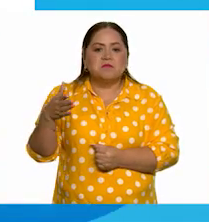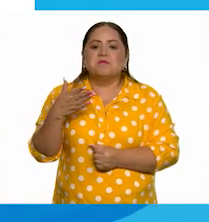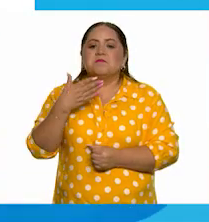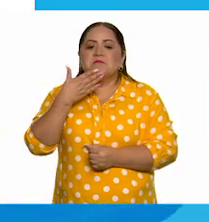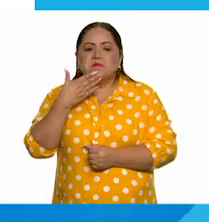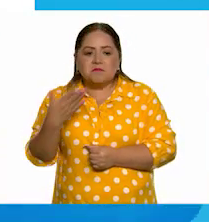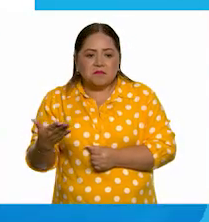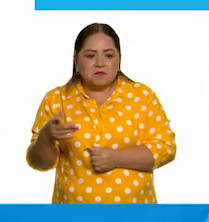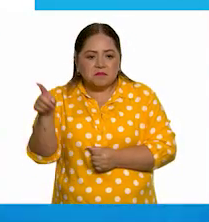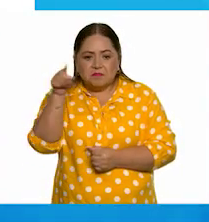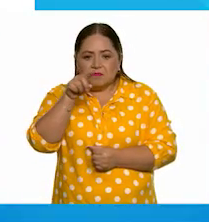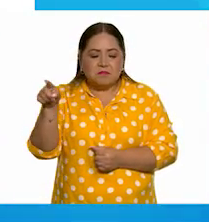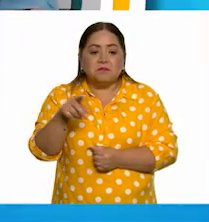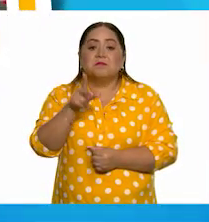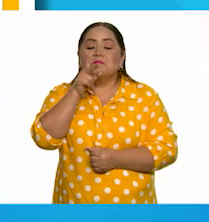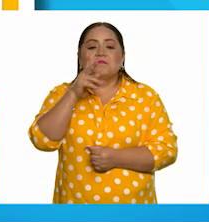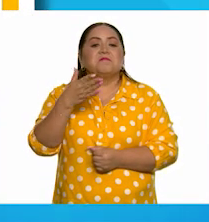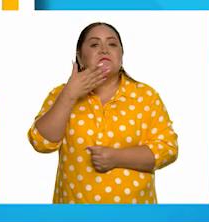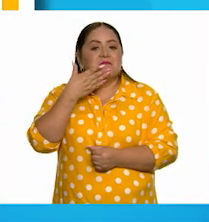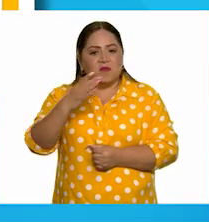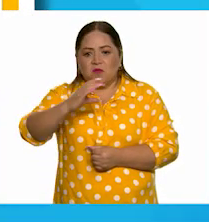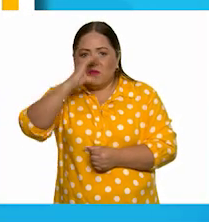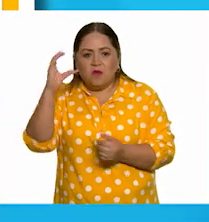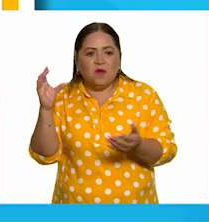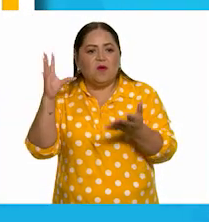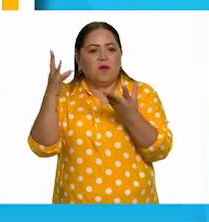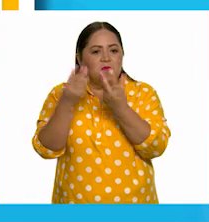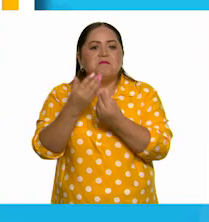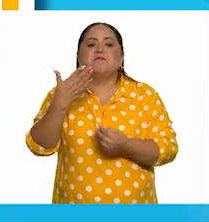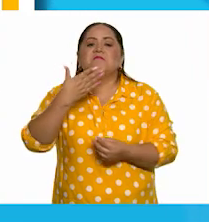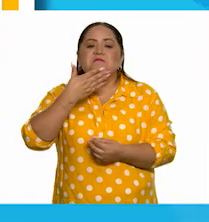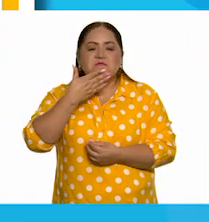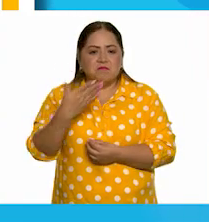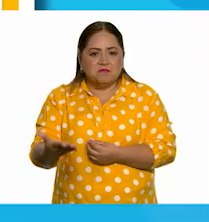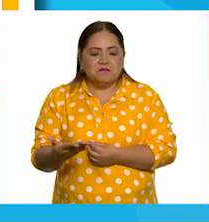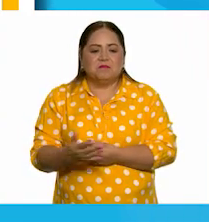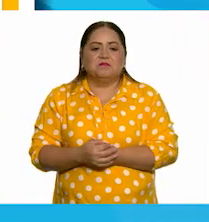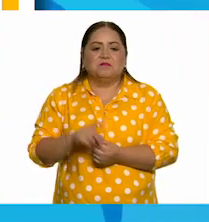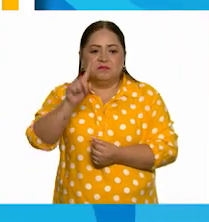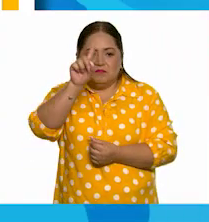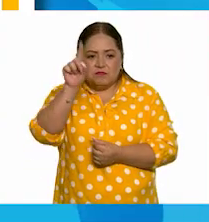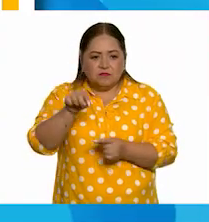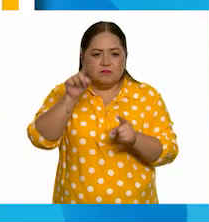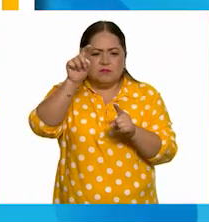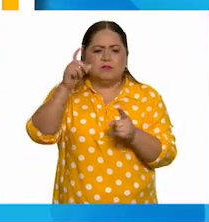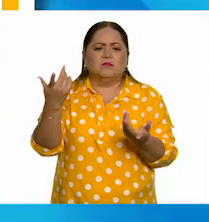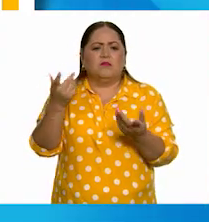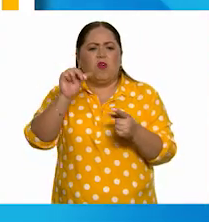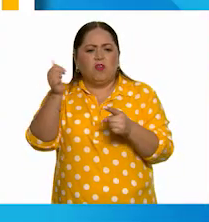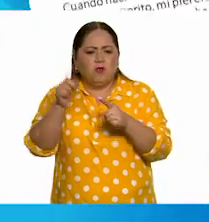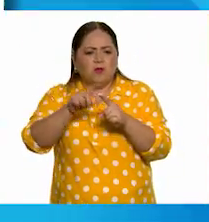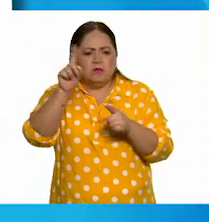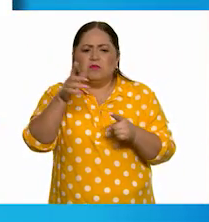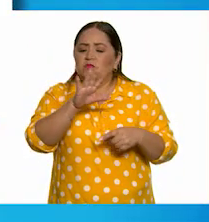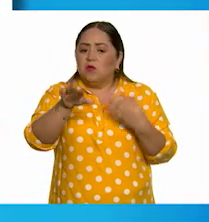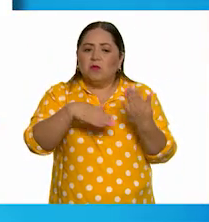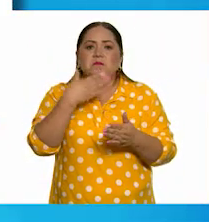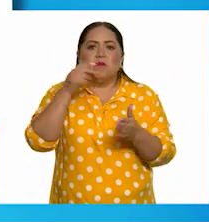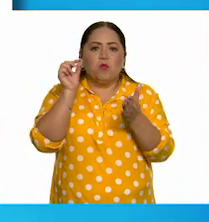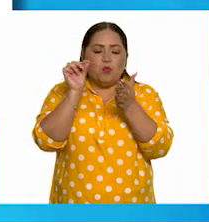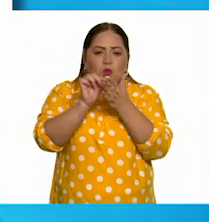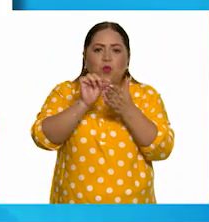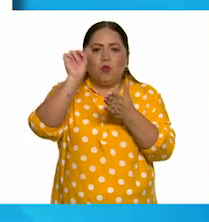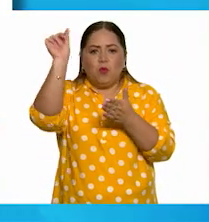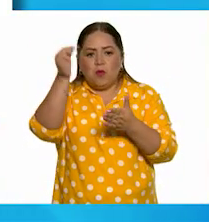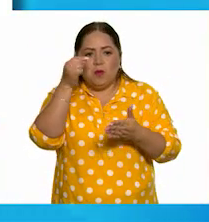ahí está la otra, excelente. Ya utiliza signos de admiración, puntos,